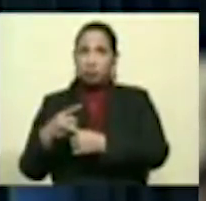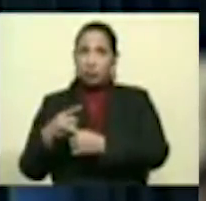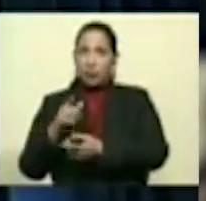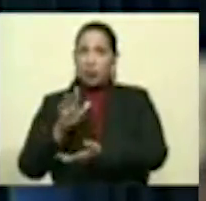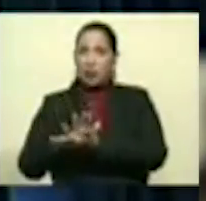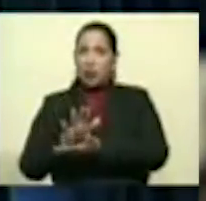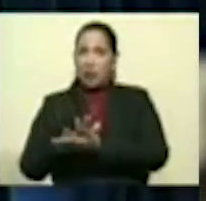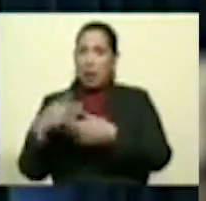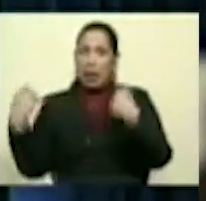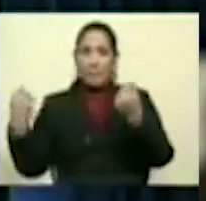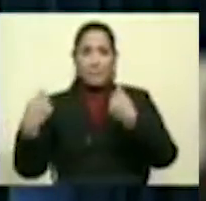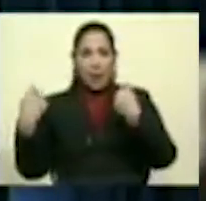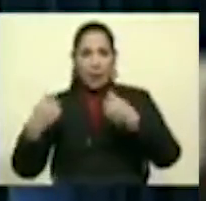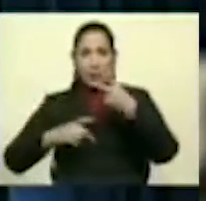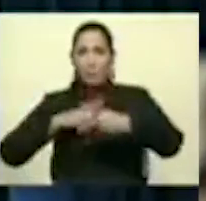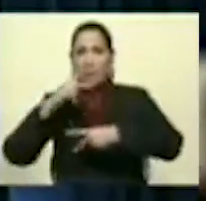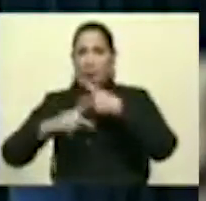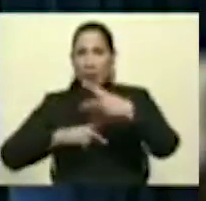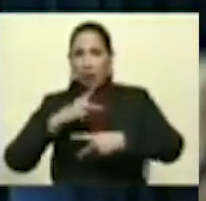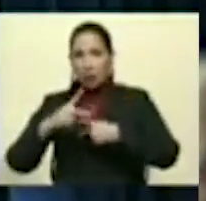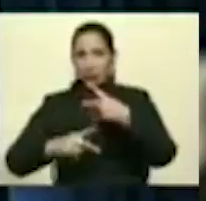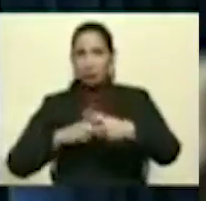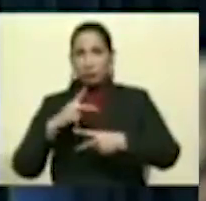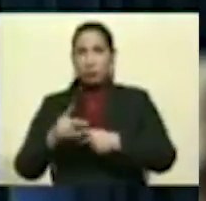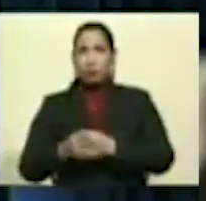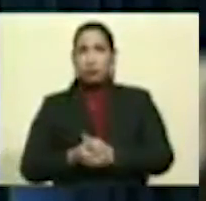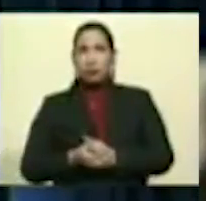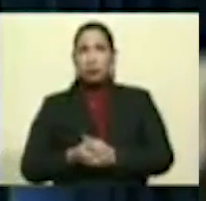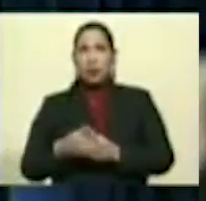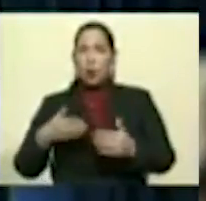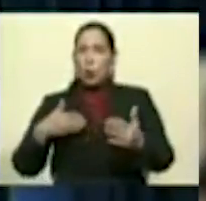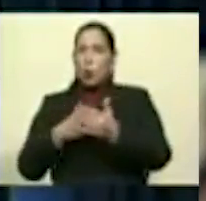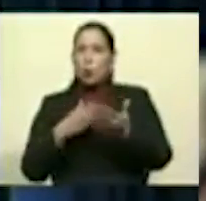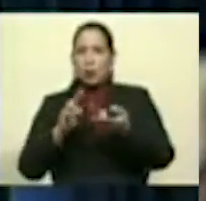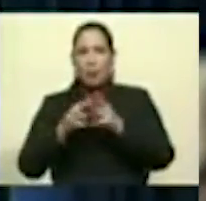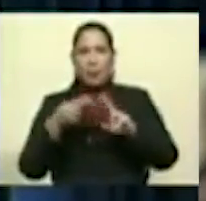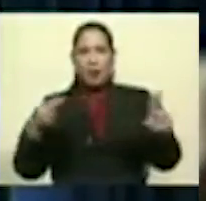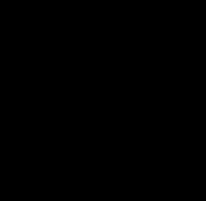campañas y en sus planes contra la paz de Venezuela. en campañas. de cesar en campañas. Gracias. Gracias.